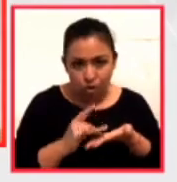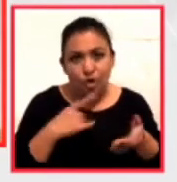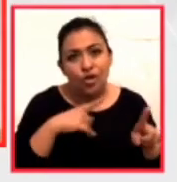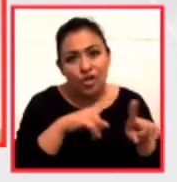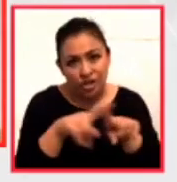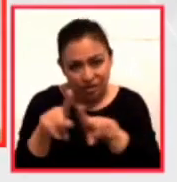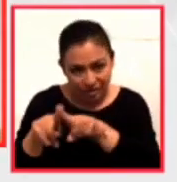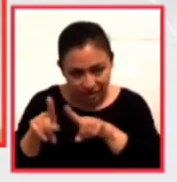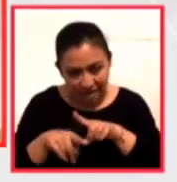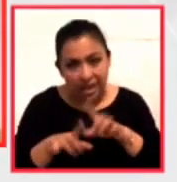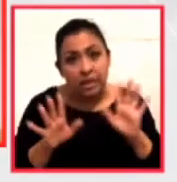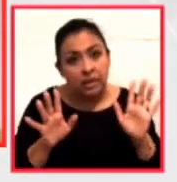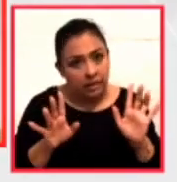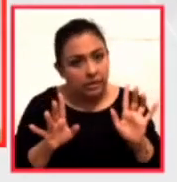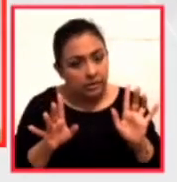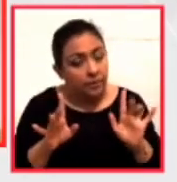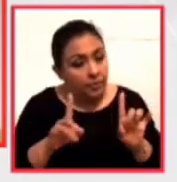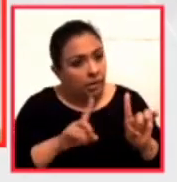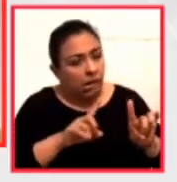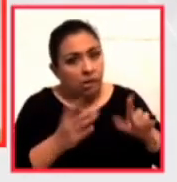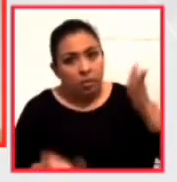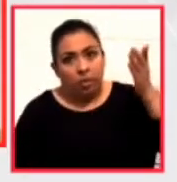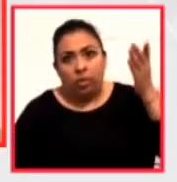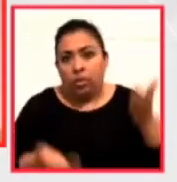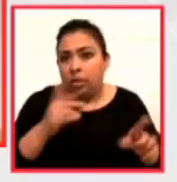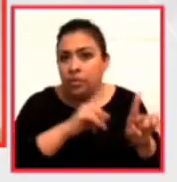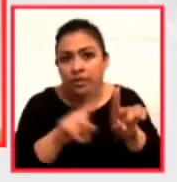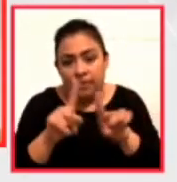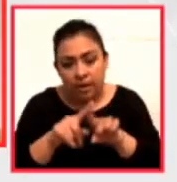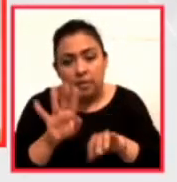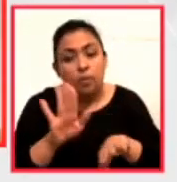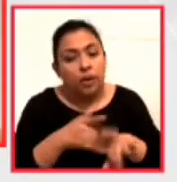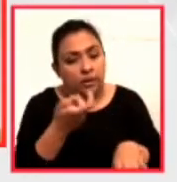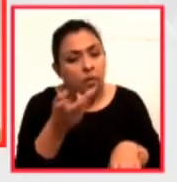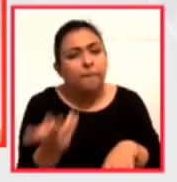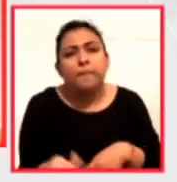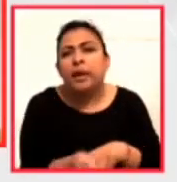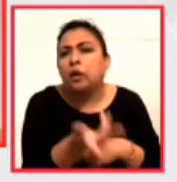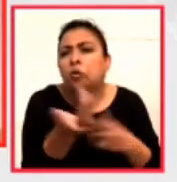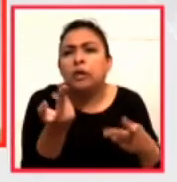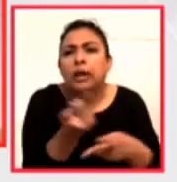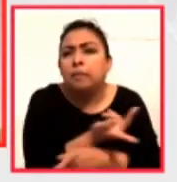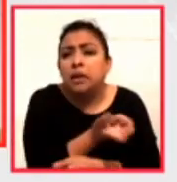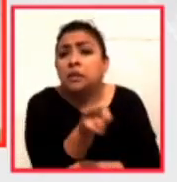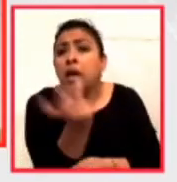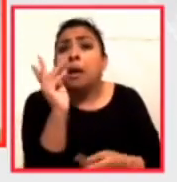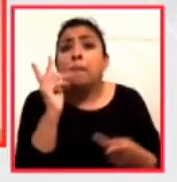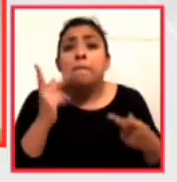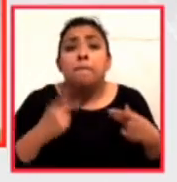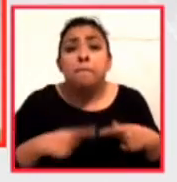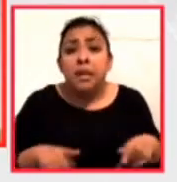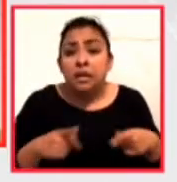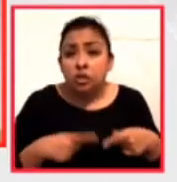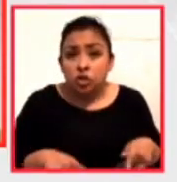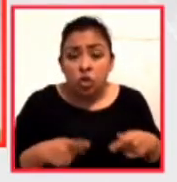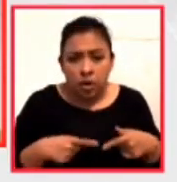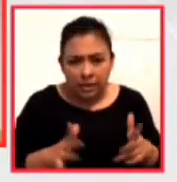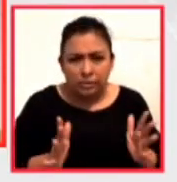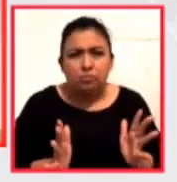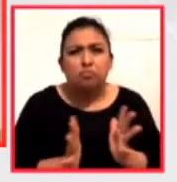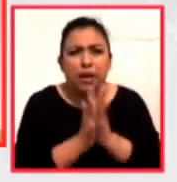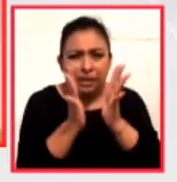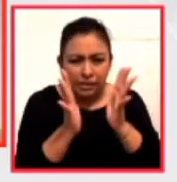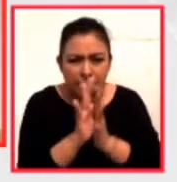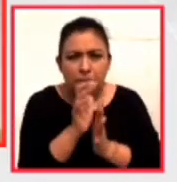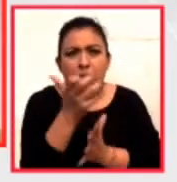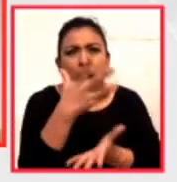apoyos, mucho, muy diferenciados. Entonces, aquí la gran pregunta es, ¿qué ocurre con aquellas personas que participan en una